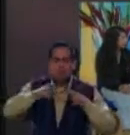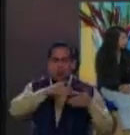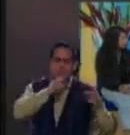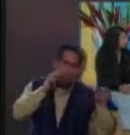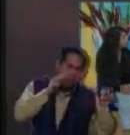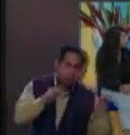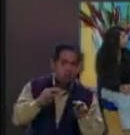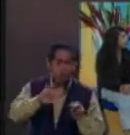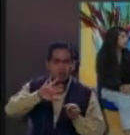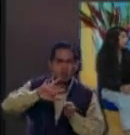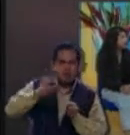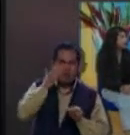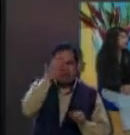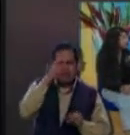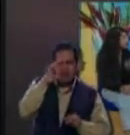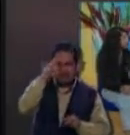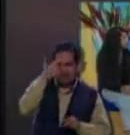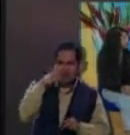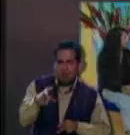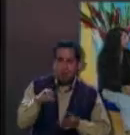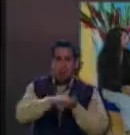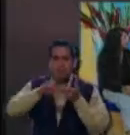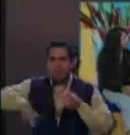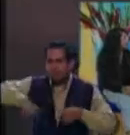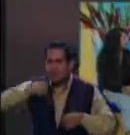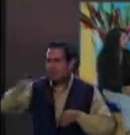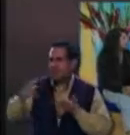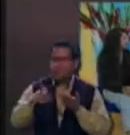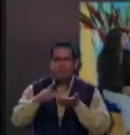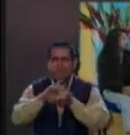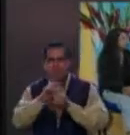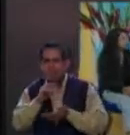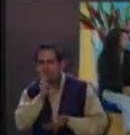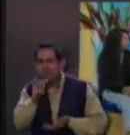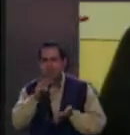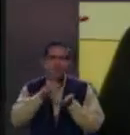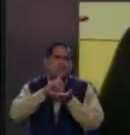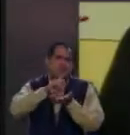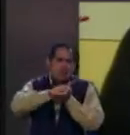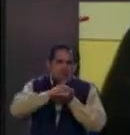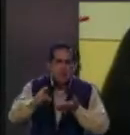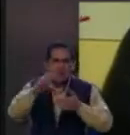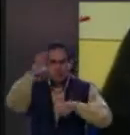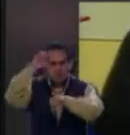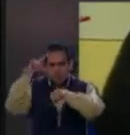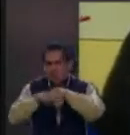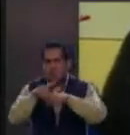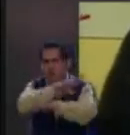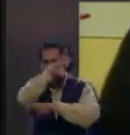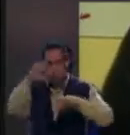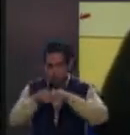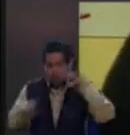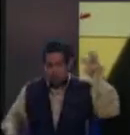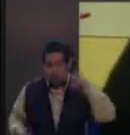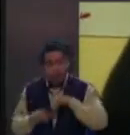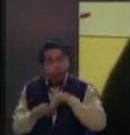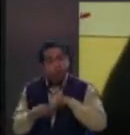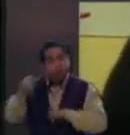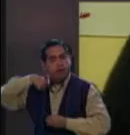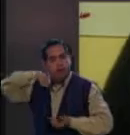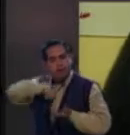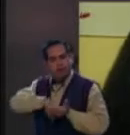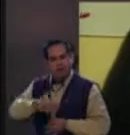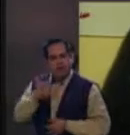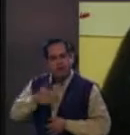tenemos todas las letras que están aquí, dicen, Los derechos, la cultura y todo eso, porque somos